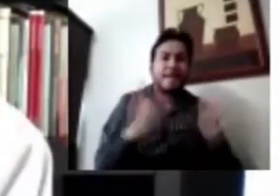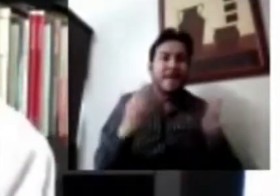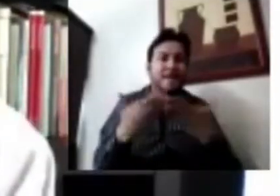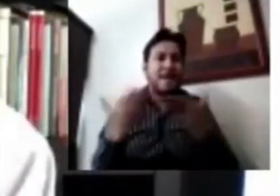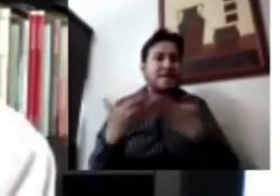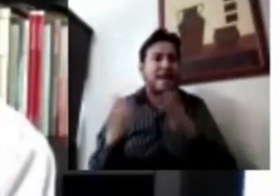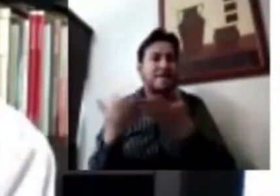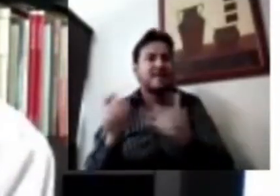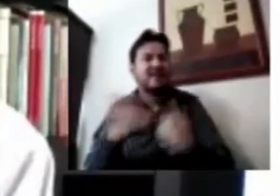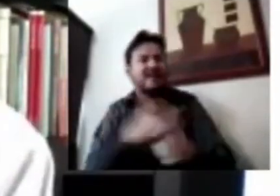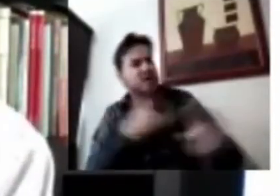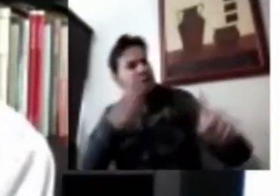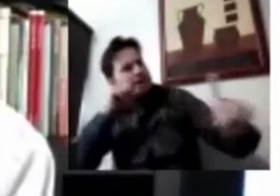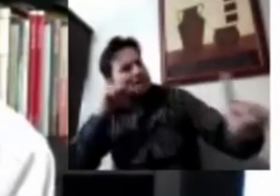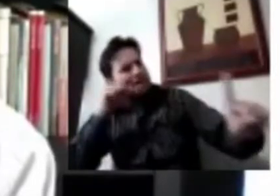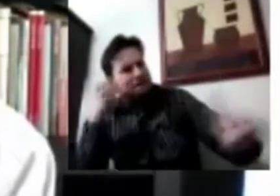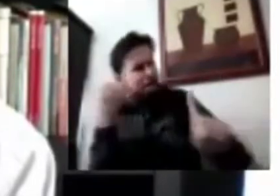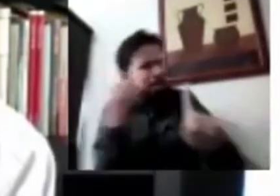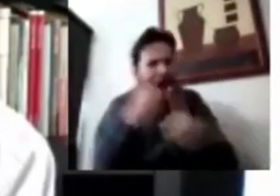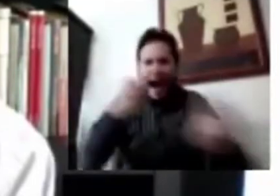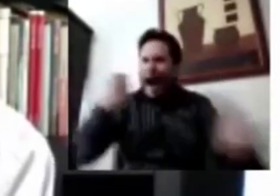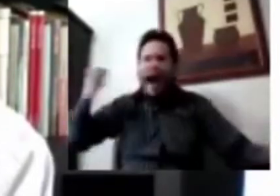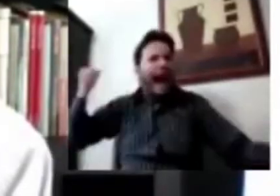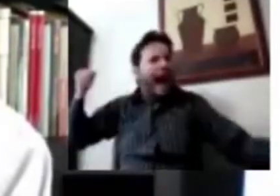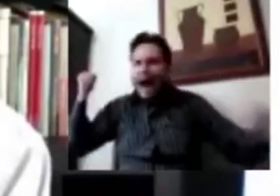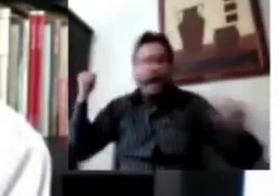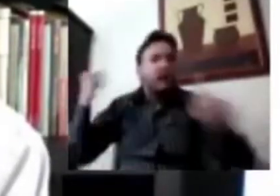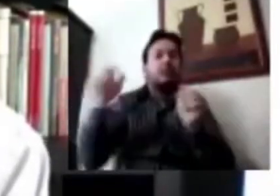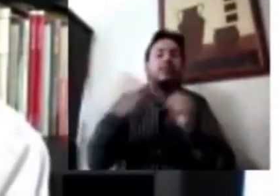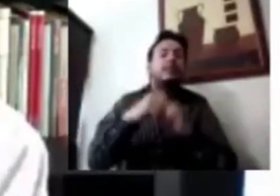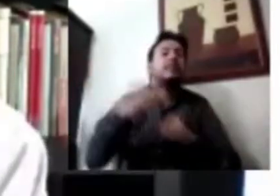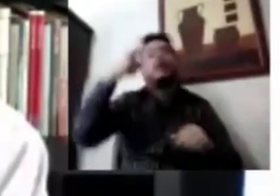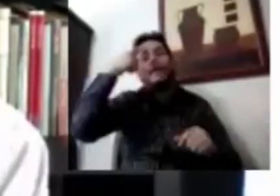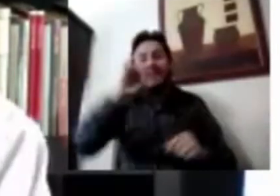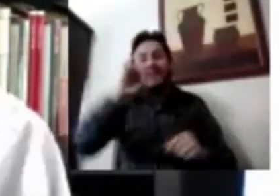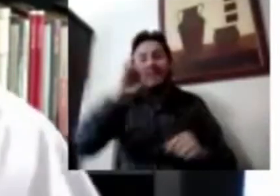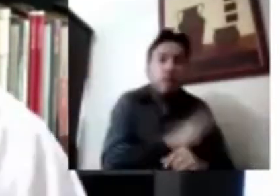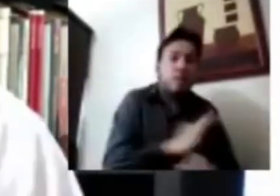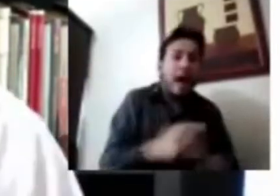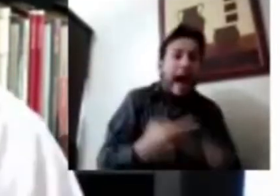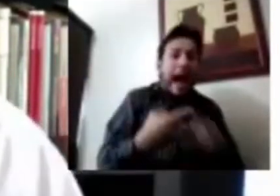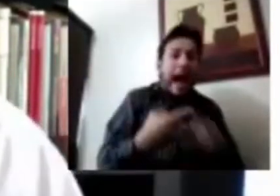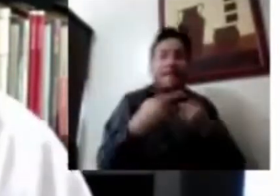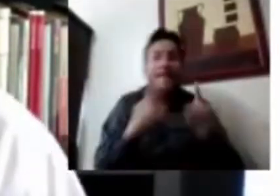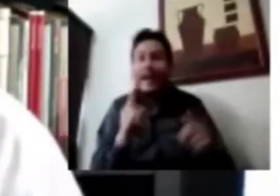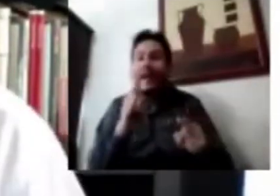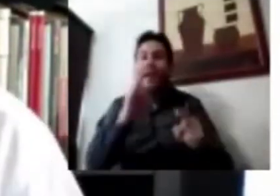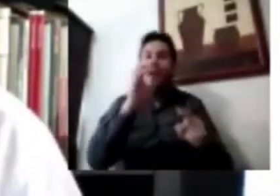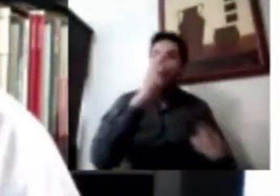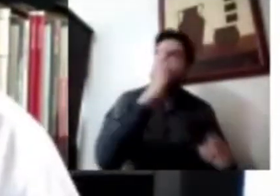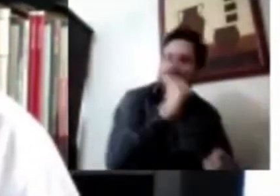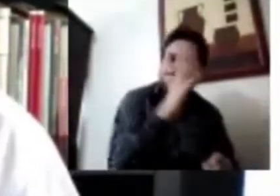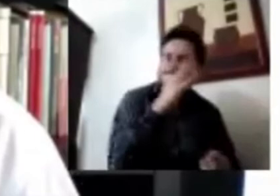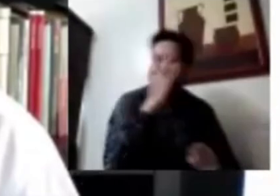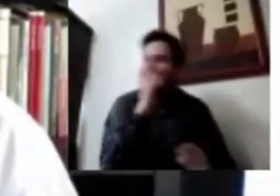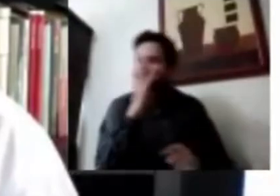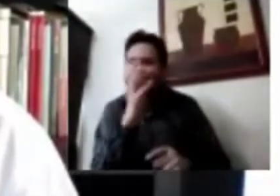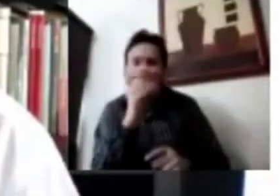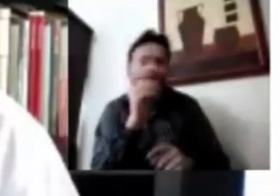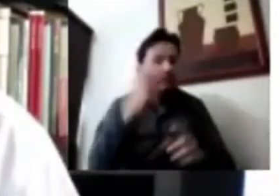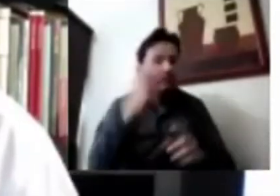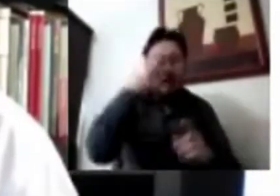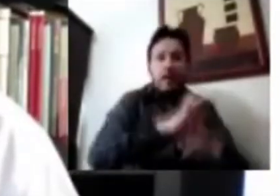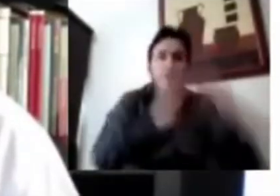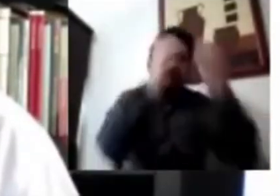fuerte en la población acerca de si reabrir o no reabrir, pero por lo pronto hemos visto acato al confinamiento